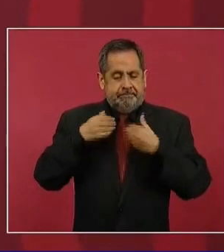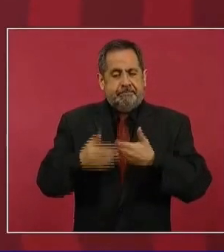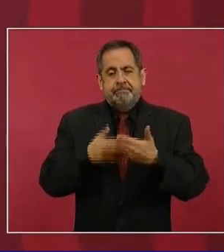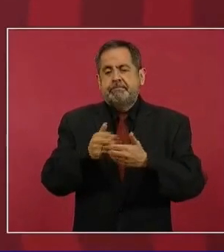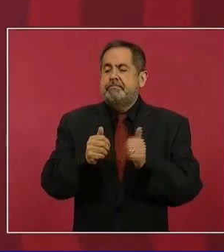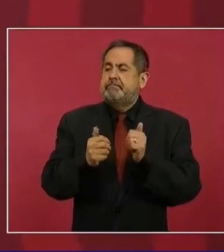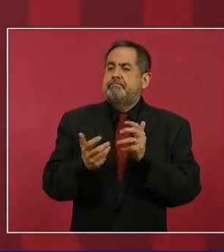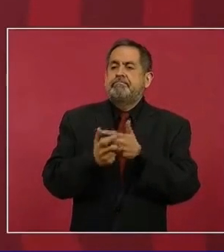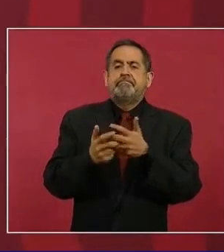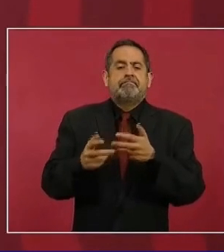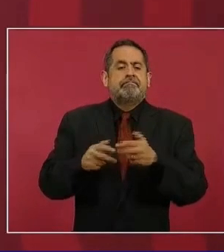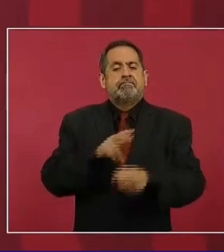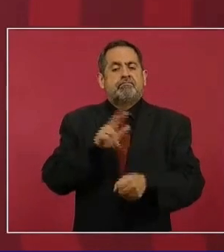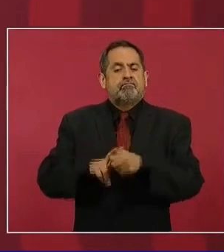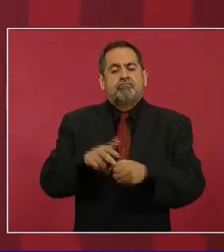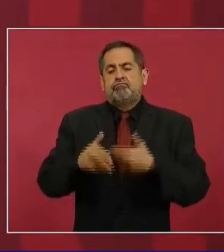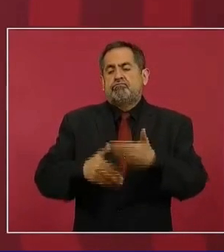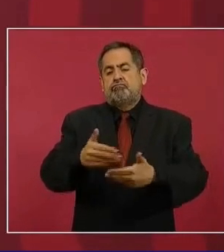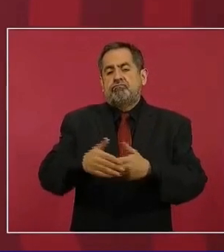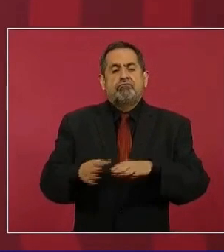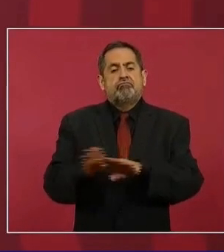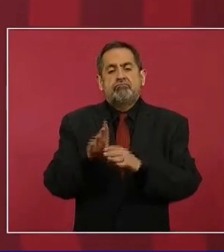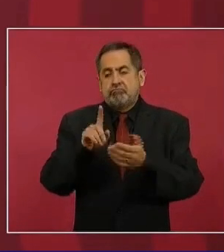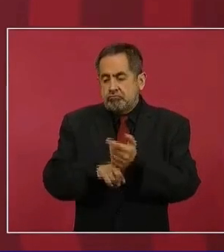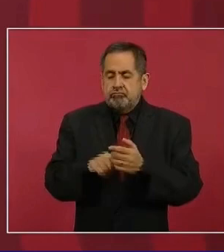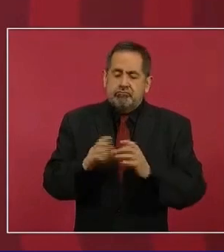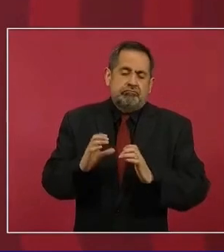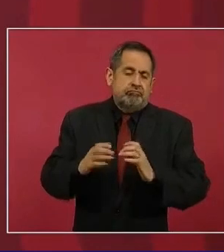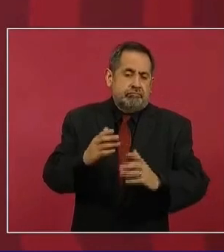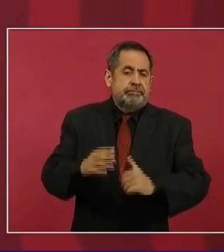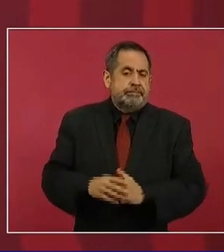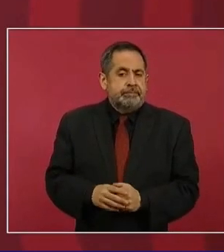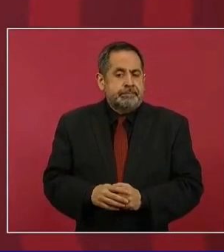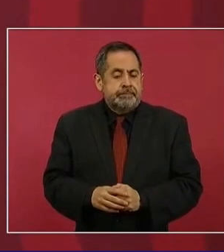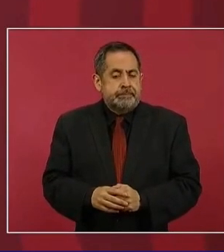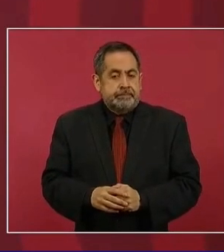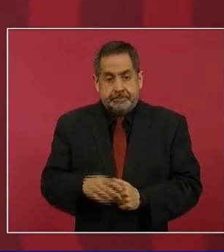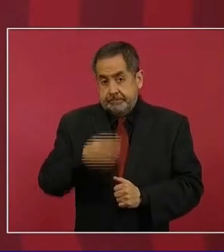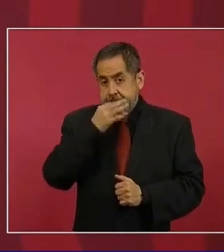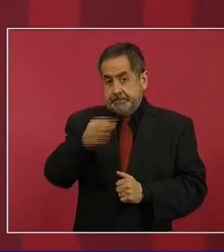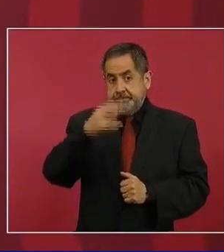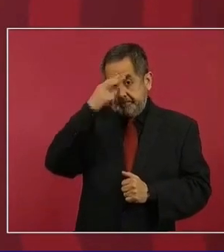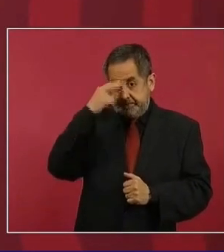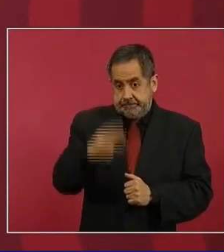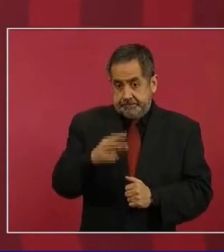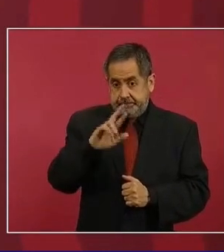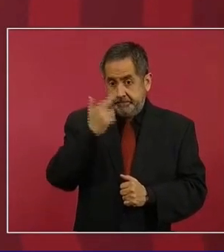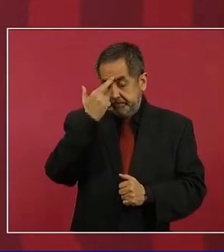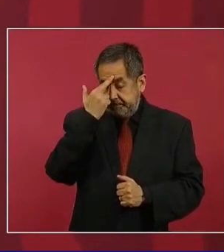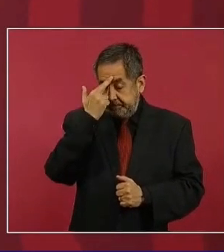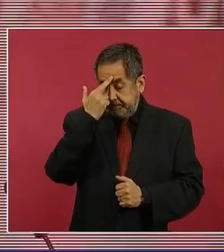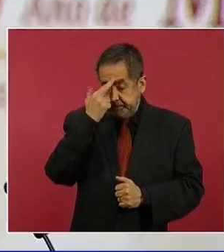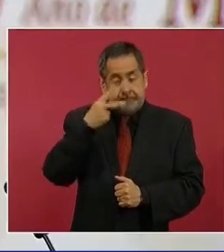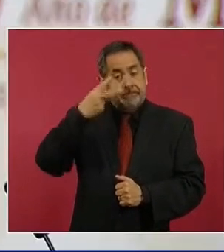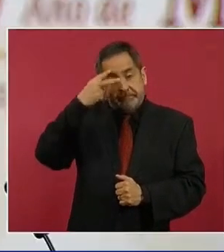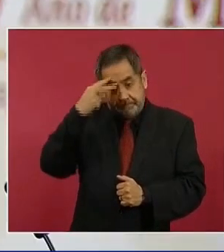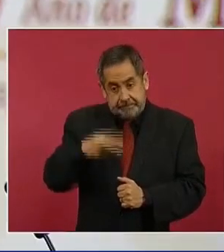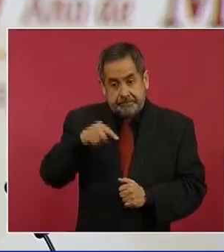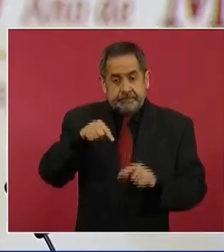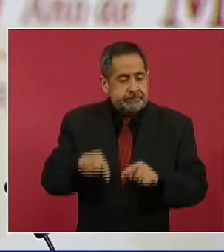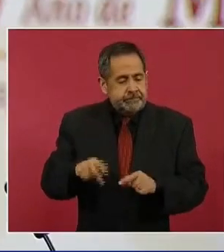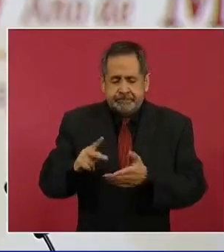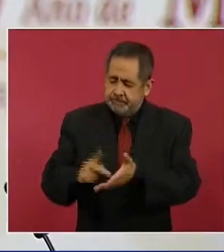la vida normal, sin necesidad de todos estos cuidados. Termino diciendo en México, recordar que siempre hemos dicho